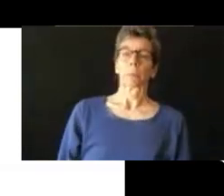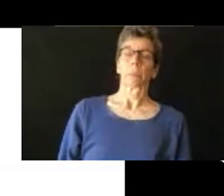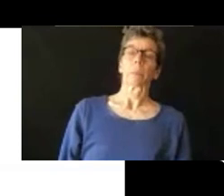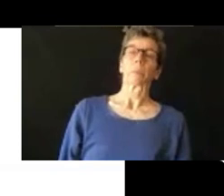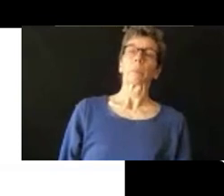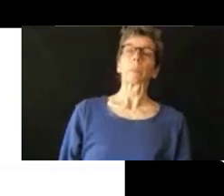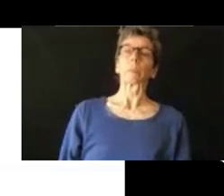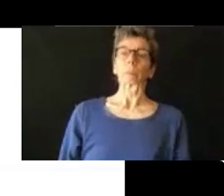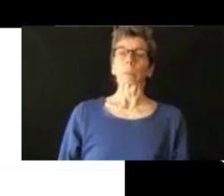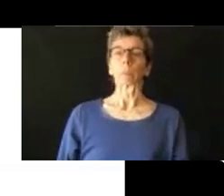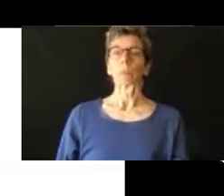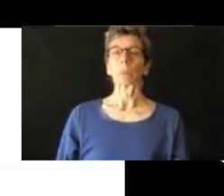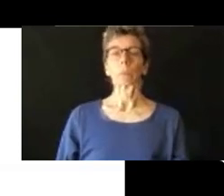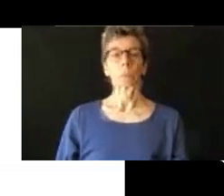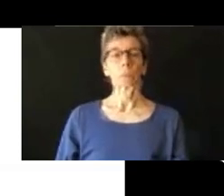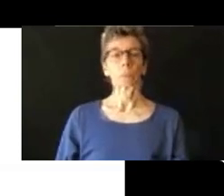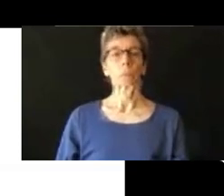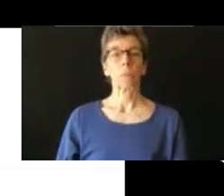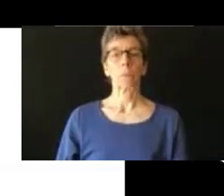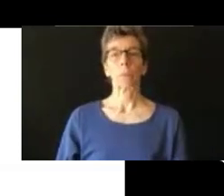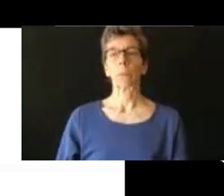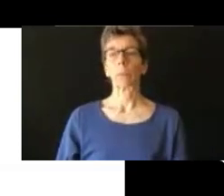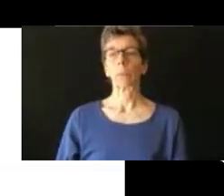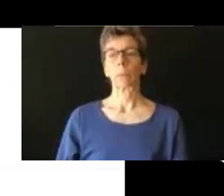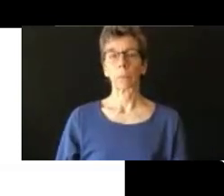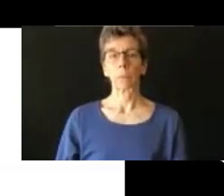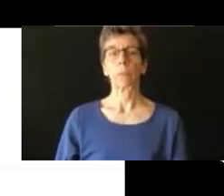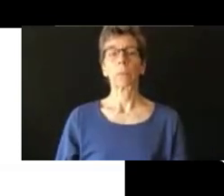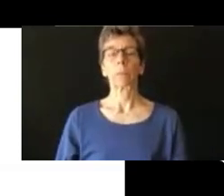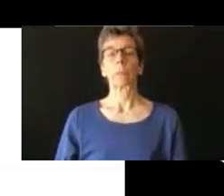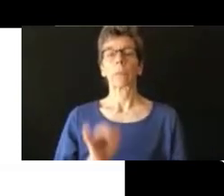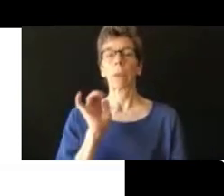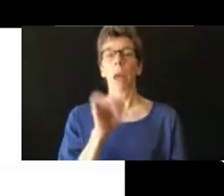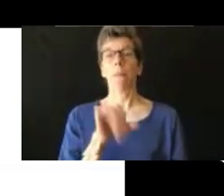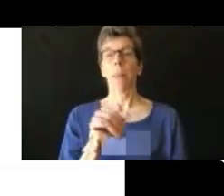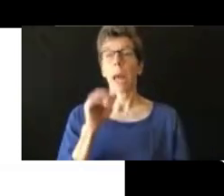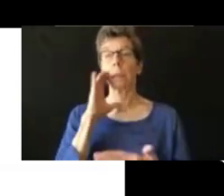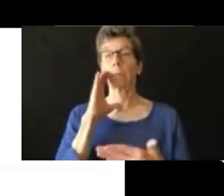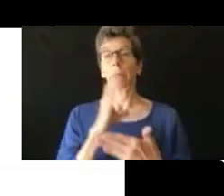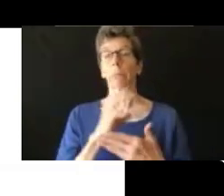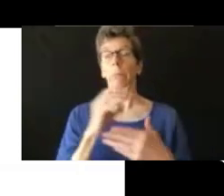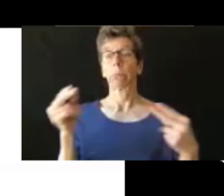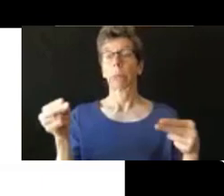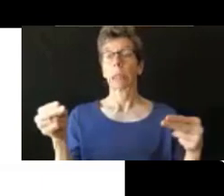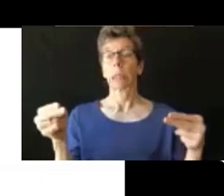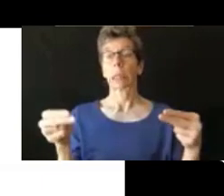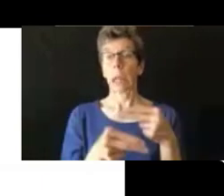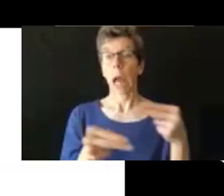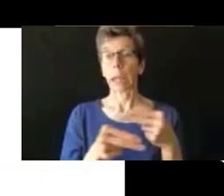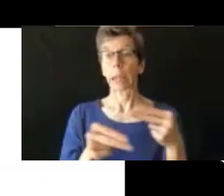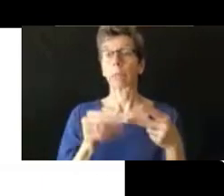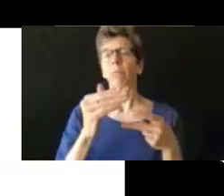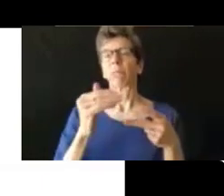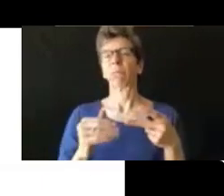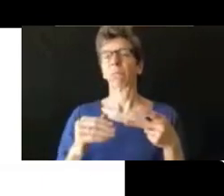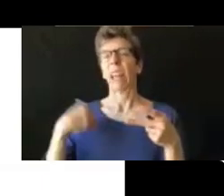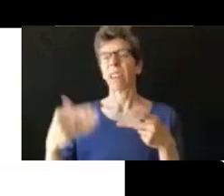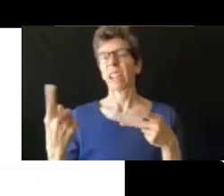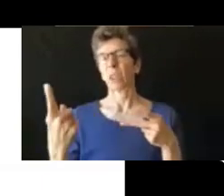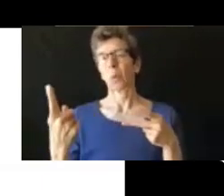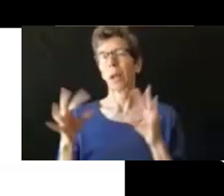Asegúrense de arreglar el volumen de su dispositivo, porque esta diapositiva en la que viene, se darán más diferentes